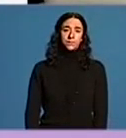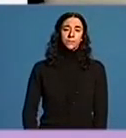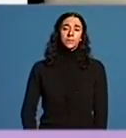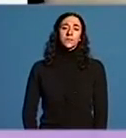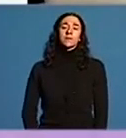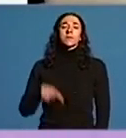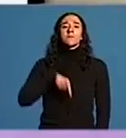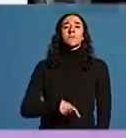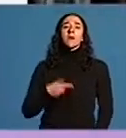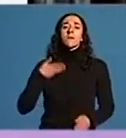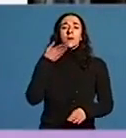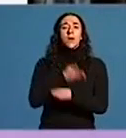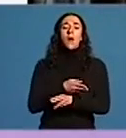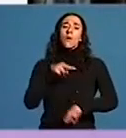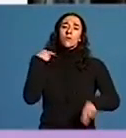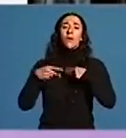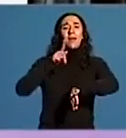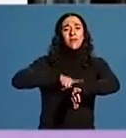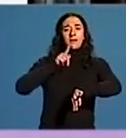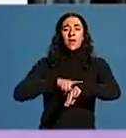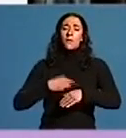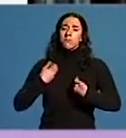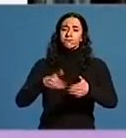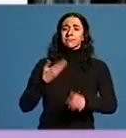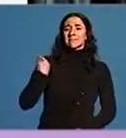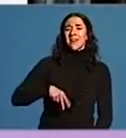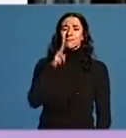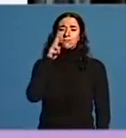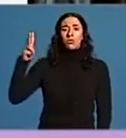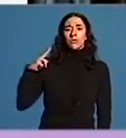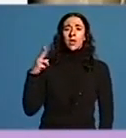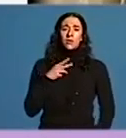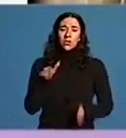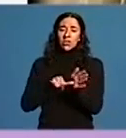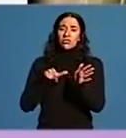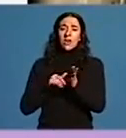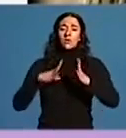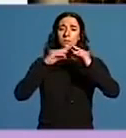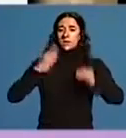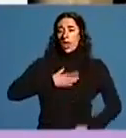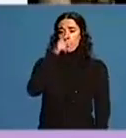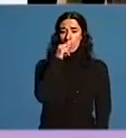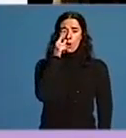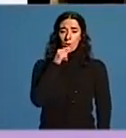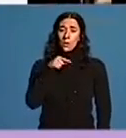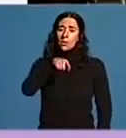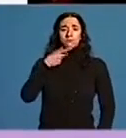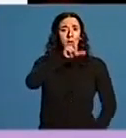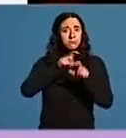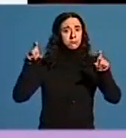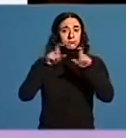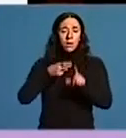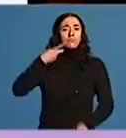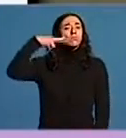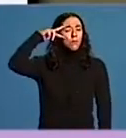Pasaremos ata a cociña do restaurante Tempo que abriu as súas portas a idous anos a Caronto Campus de Lugo, damán dun experimentado empresario